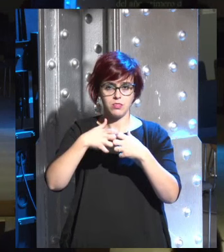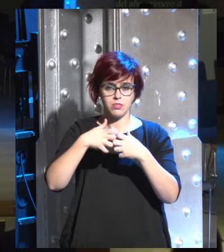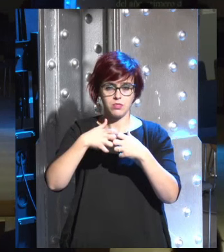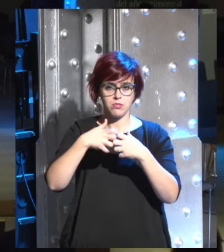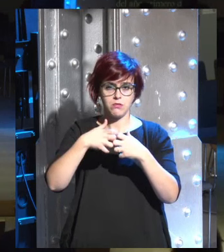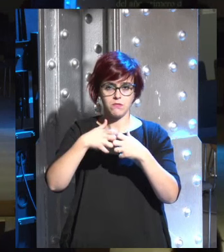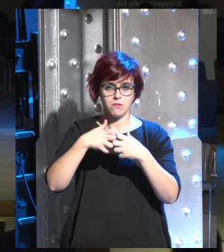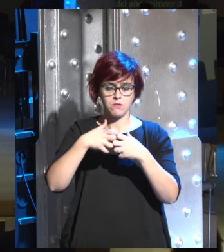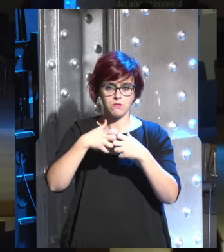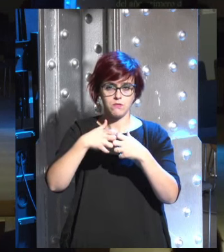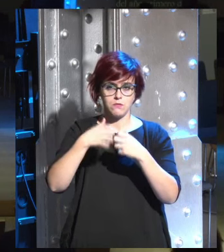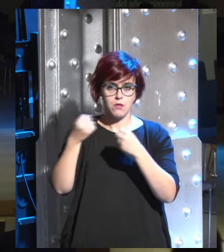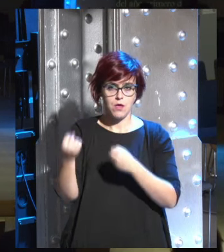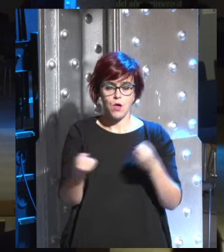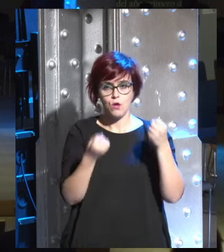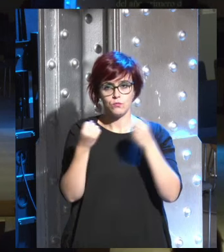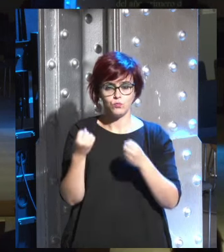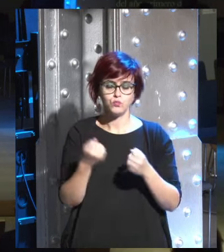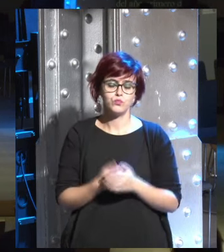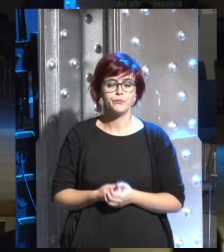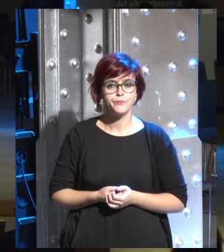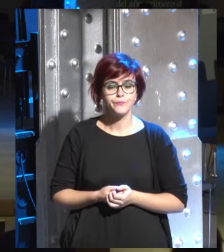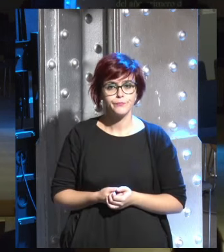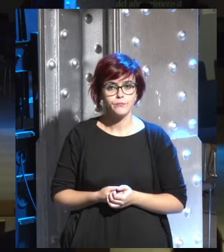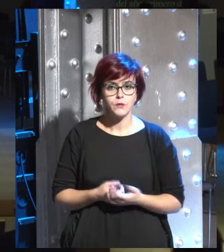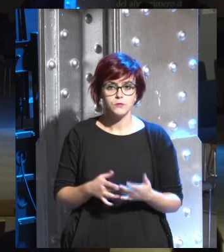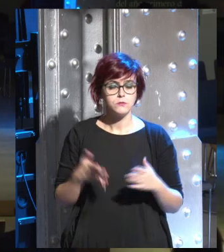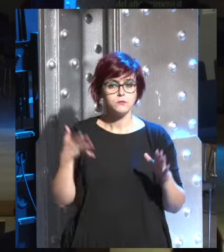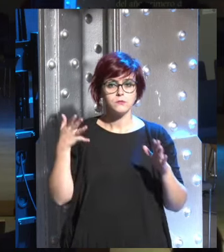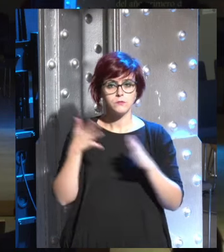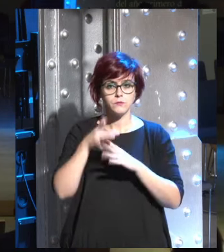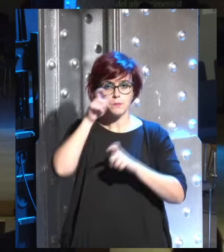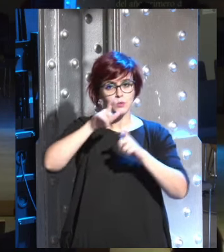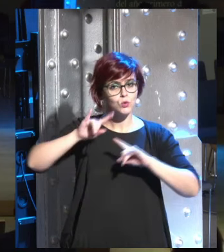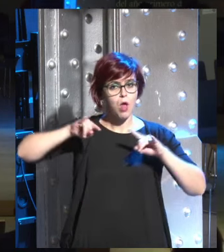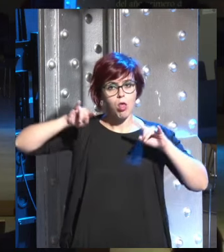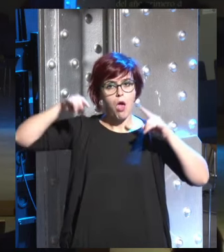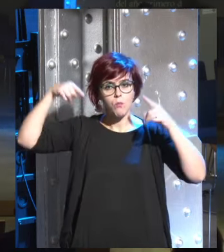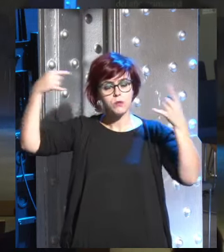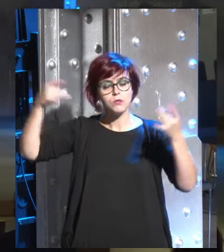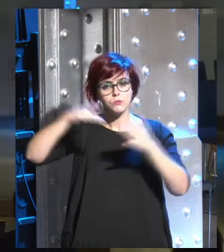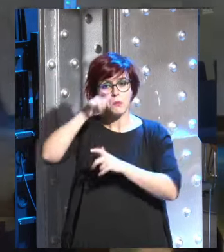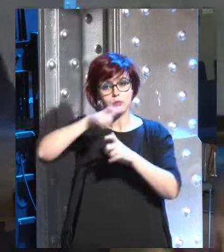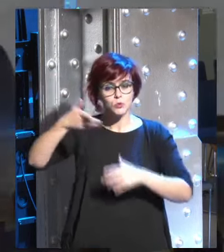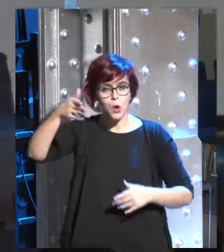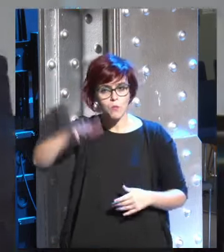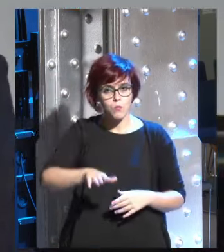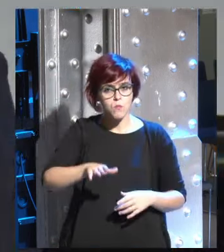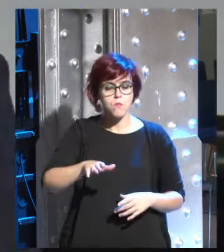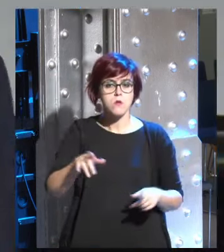vehículos accidentes de tráfico y esto duplica el número de personas que mueren en